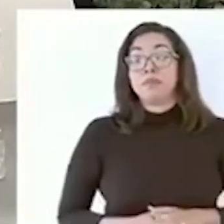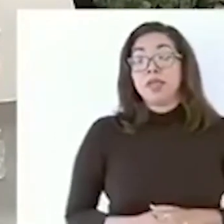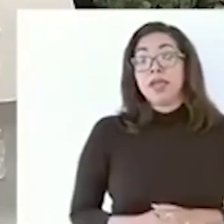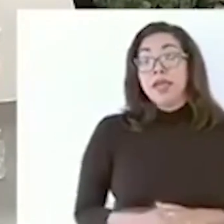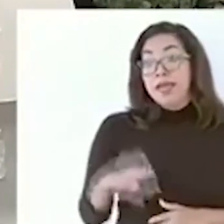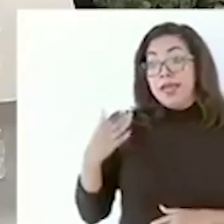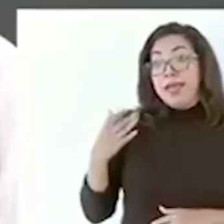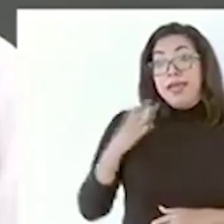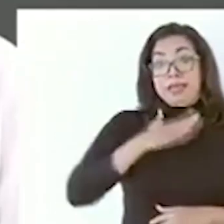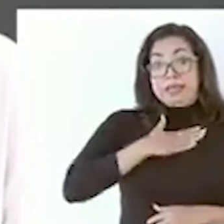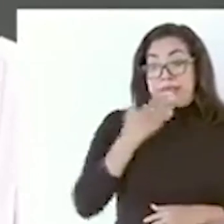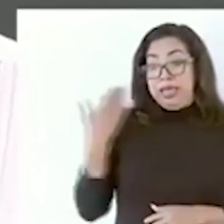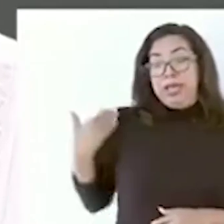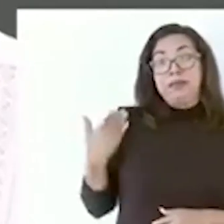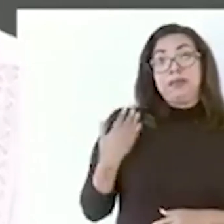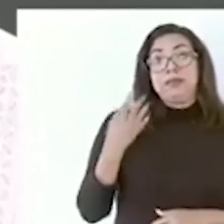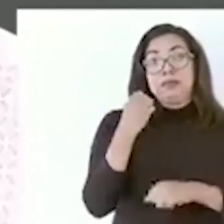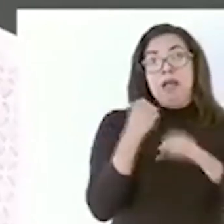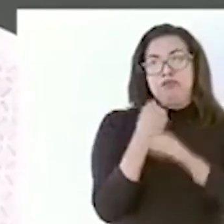años contra viento y marea.